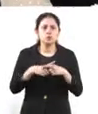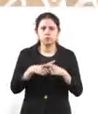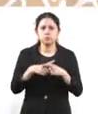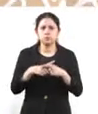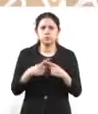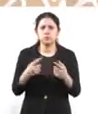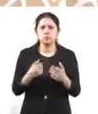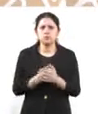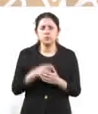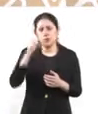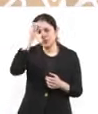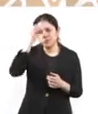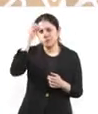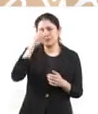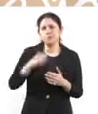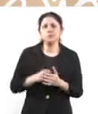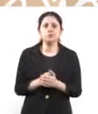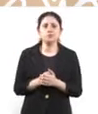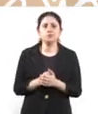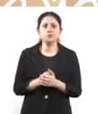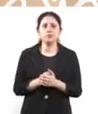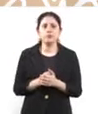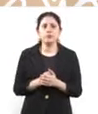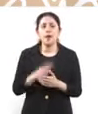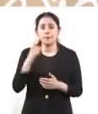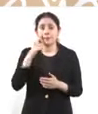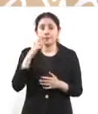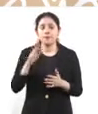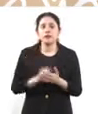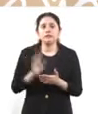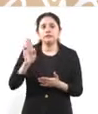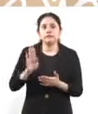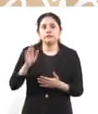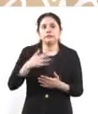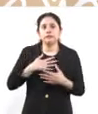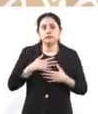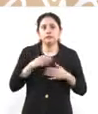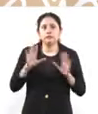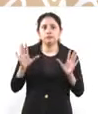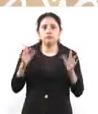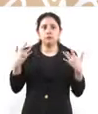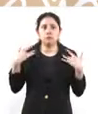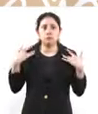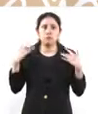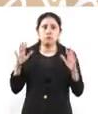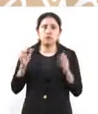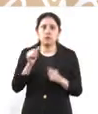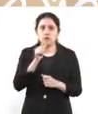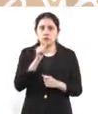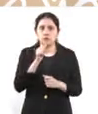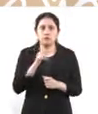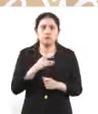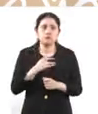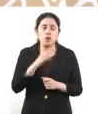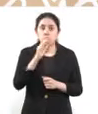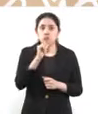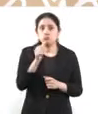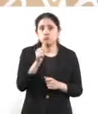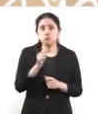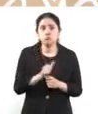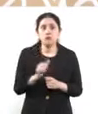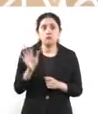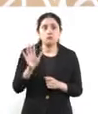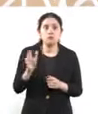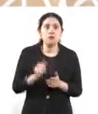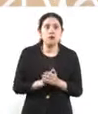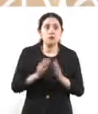Pues es que están, yo creo que en su torre de cristal, que se den una vuelta, que caminen por las calles